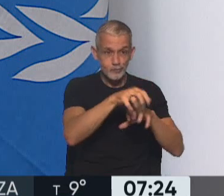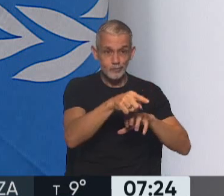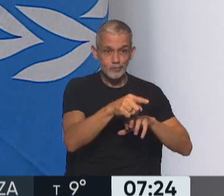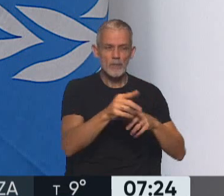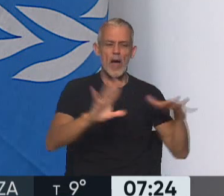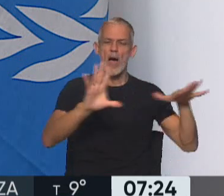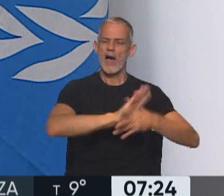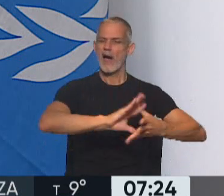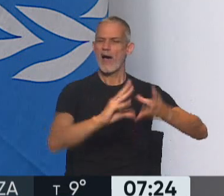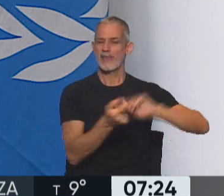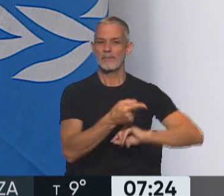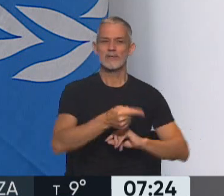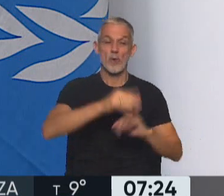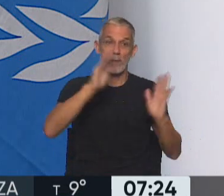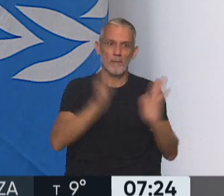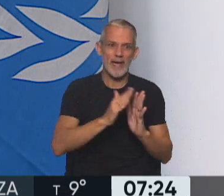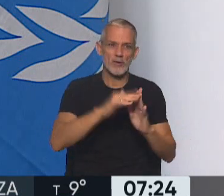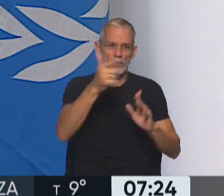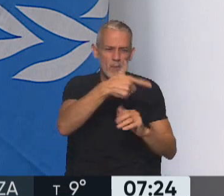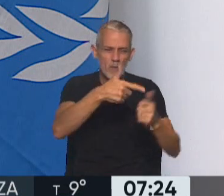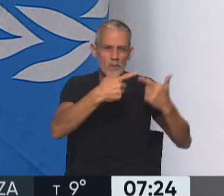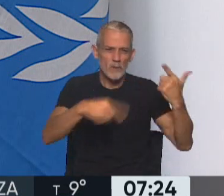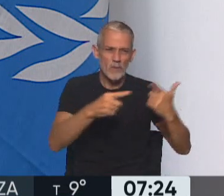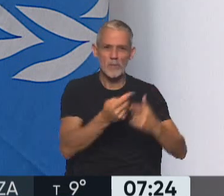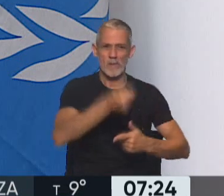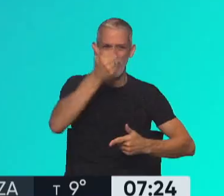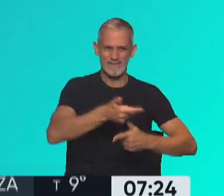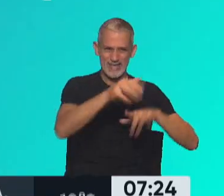adaptados, que requieren menos insumos exógenos y que pueden facilitar la producción.